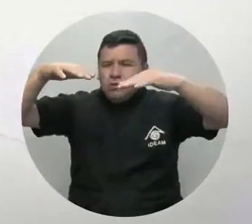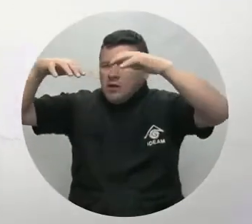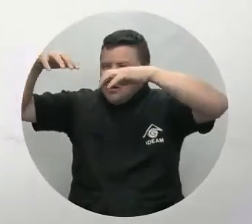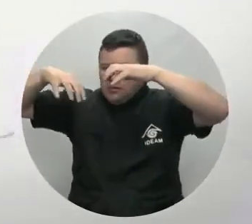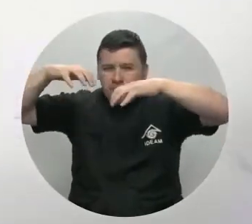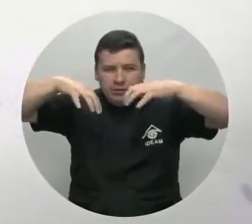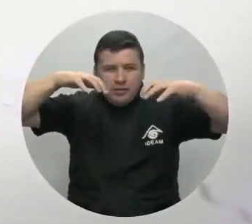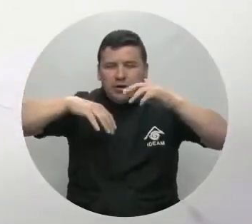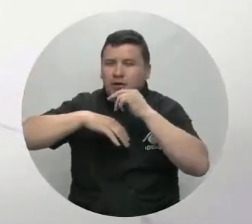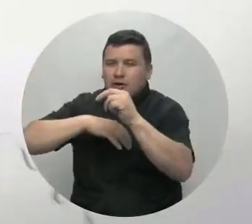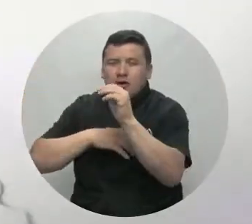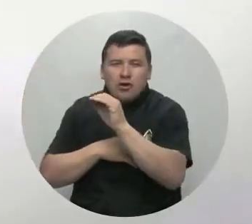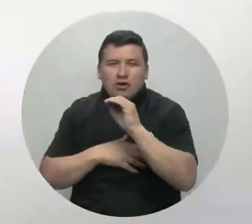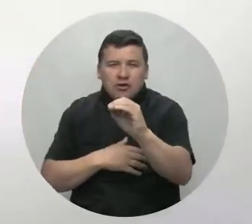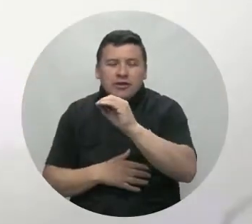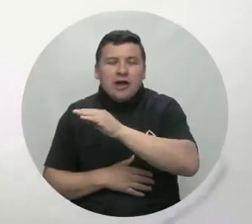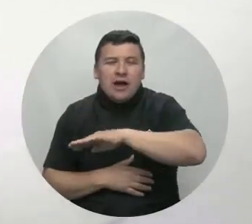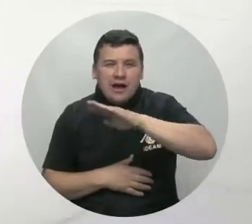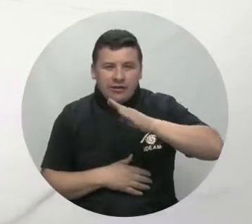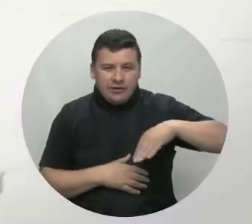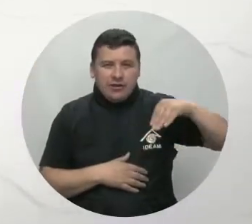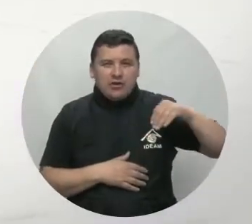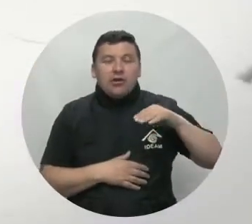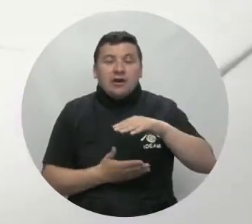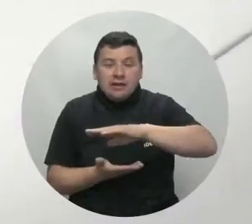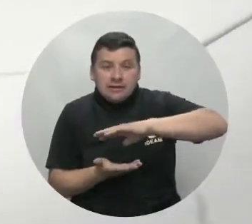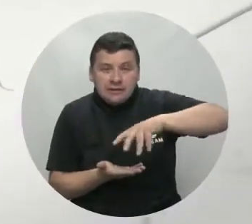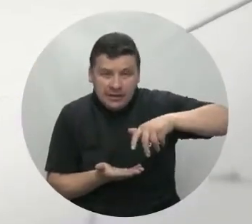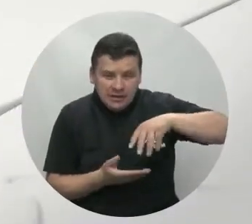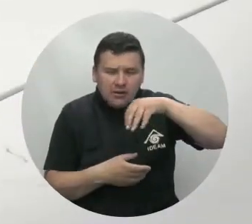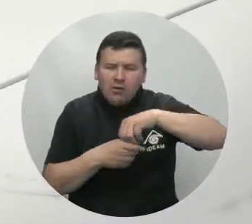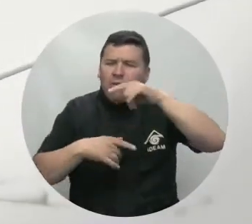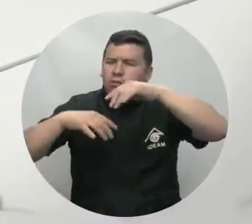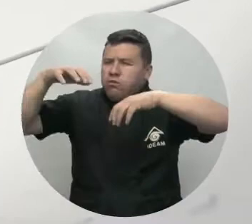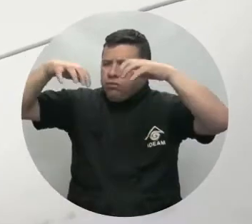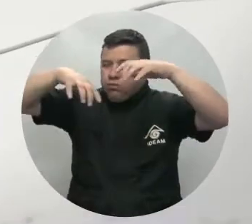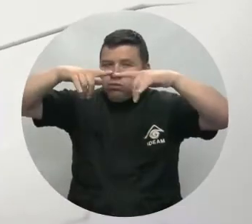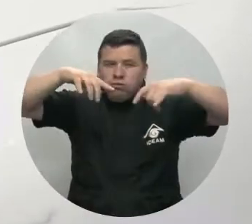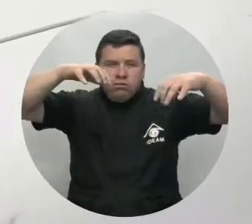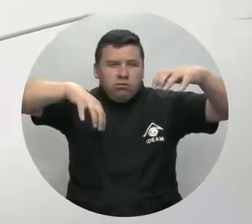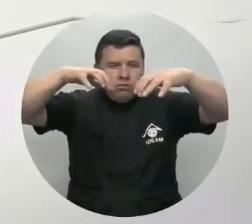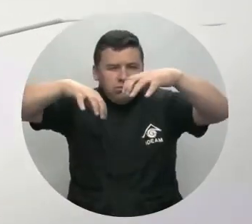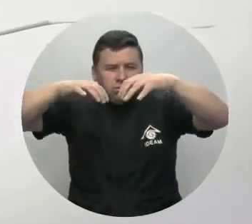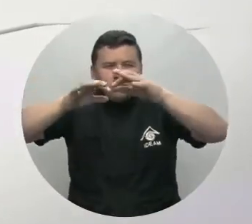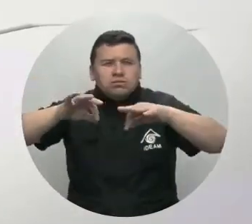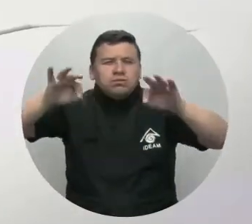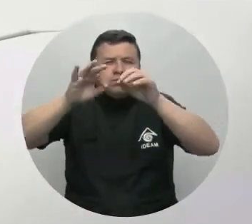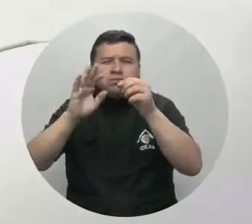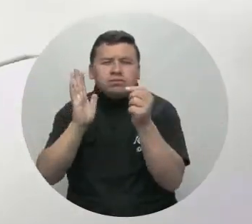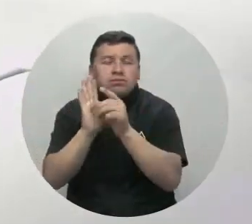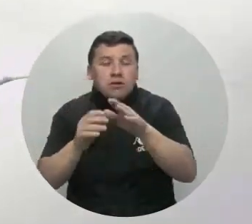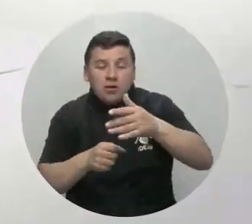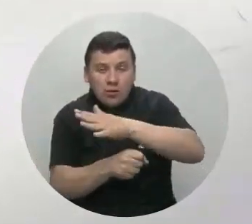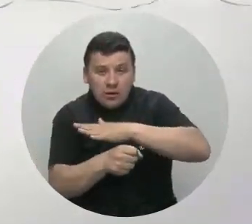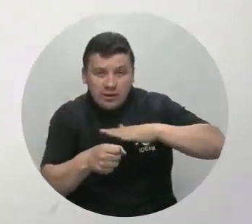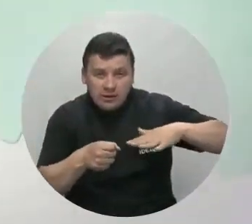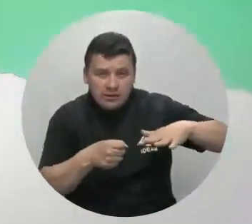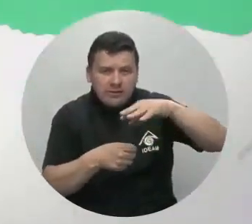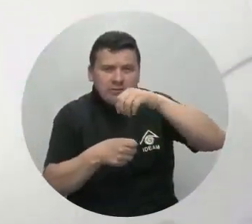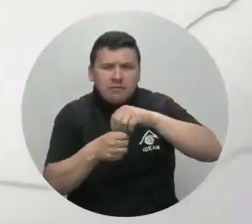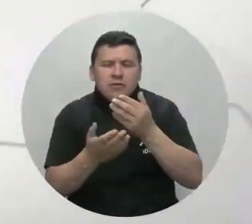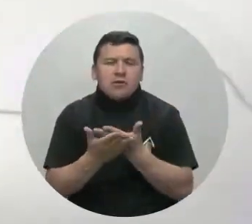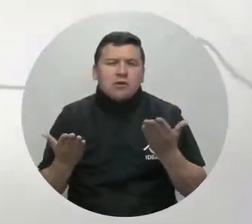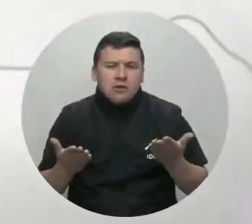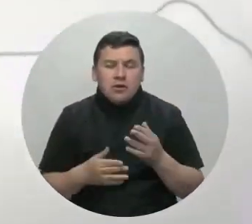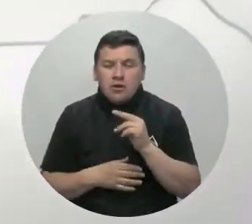con lluvias en norte y occidente de Antioquia y en sectores de Santander, acompañadas de precipitaciones más ligeras en el oriente de Cundinamarca